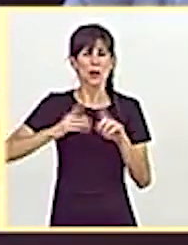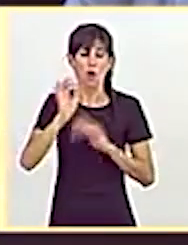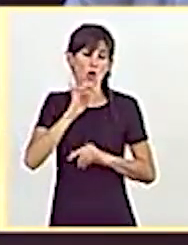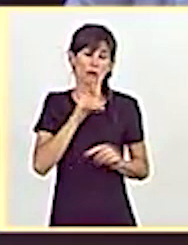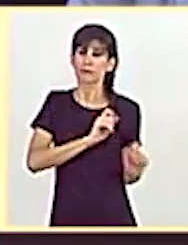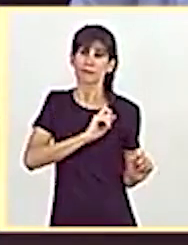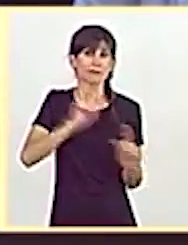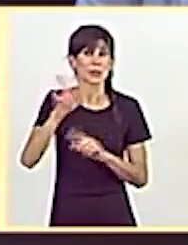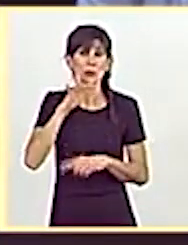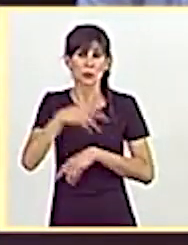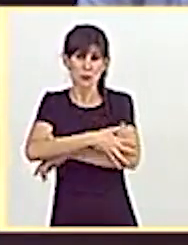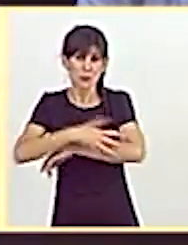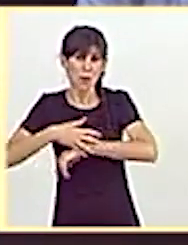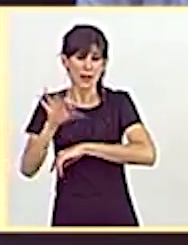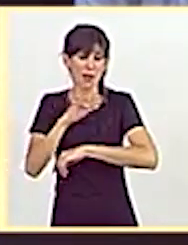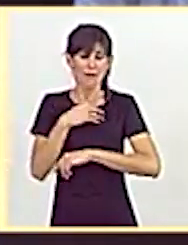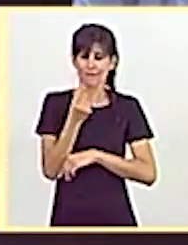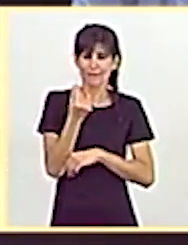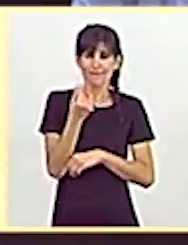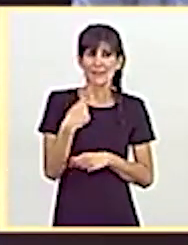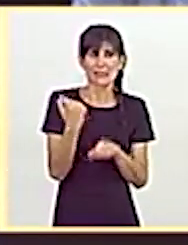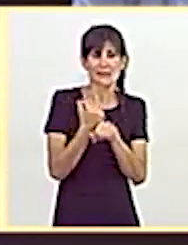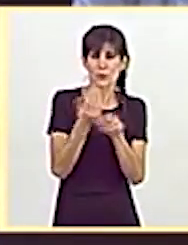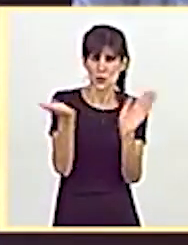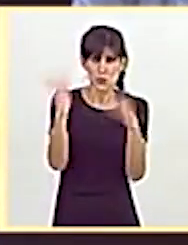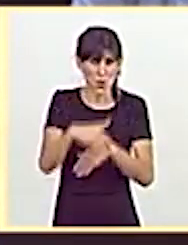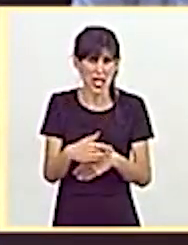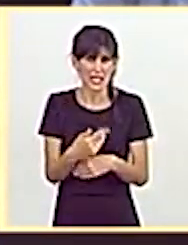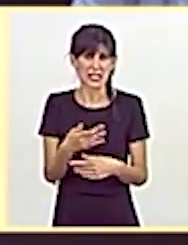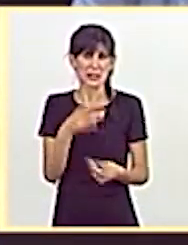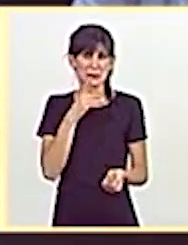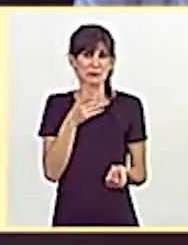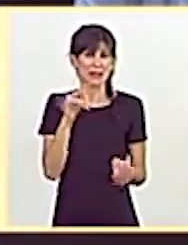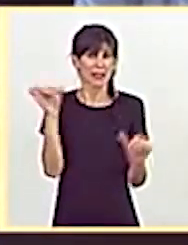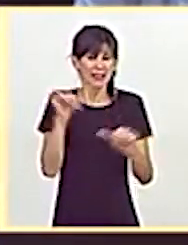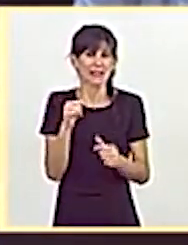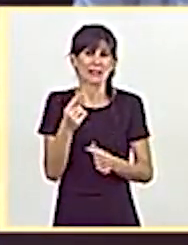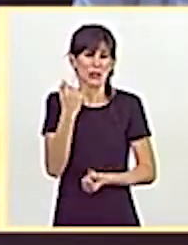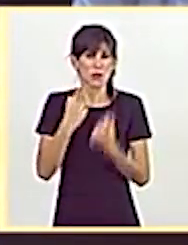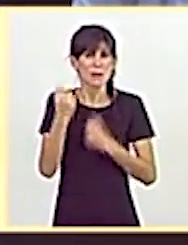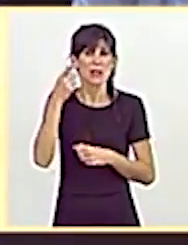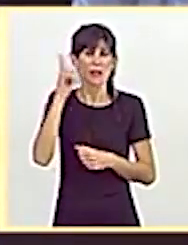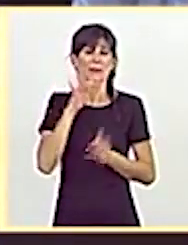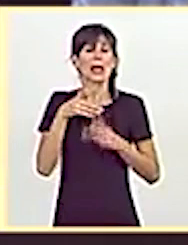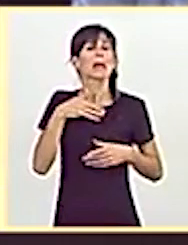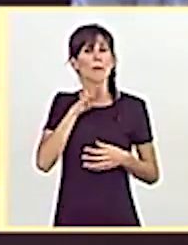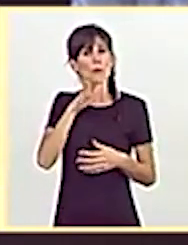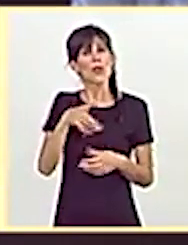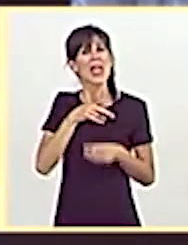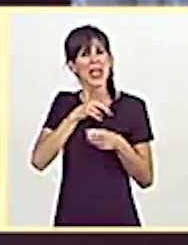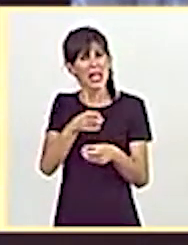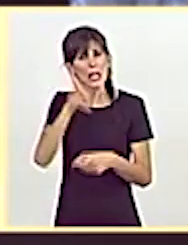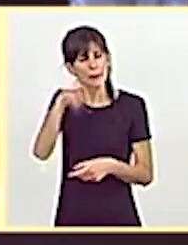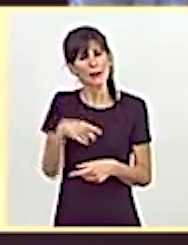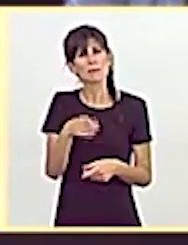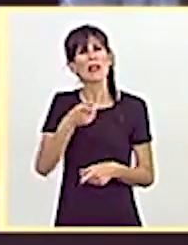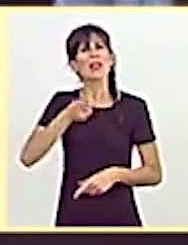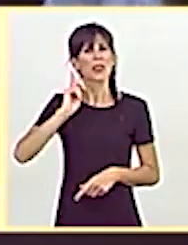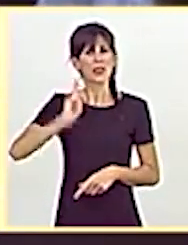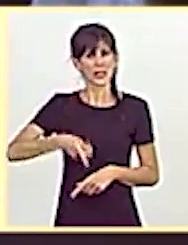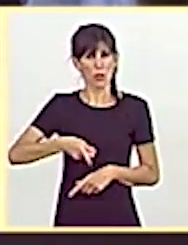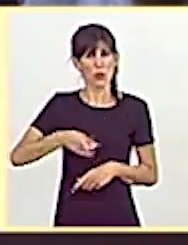pobreza y la falta de oportunidades económicas derivadas de la guerra y la dictadura. Tuvieron que dejar su país de forma